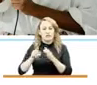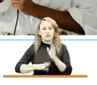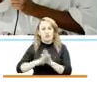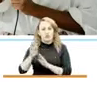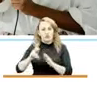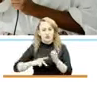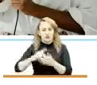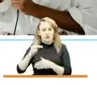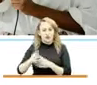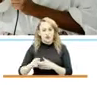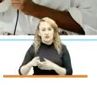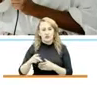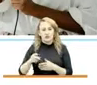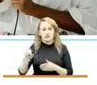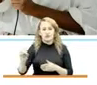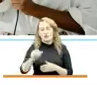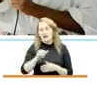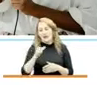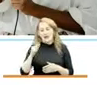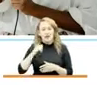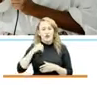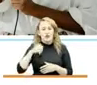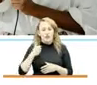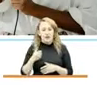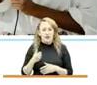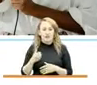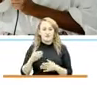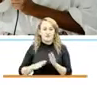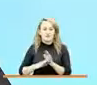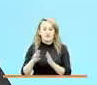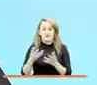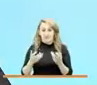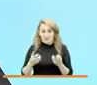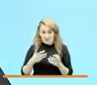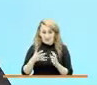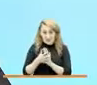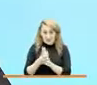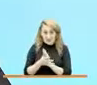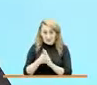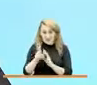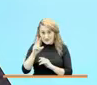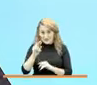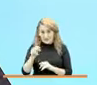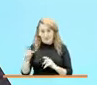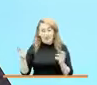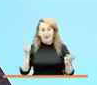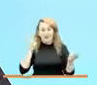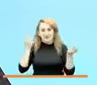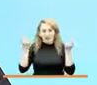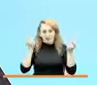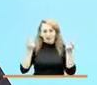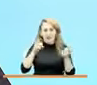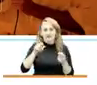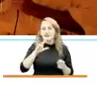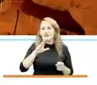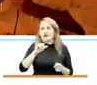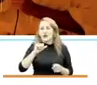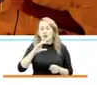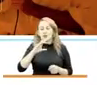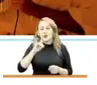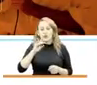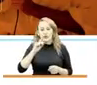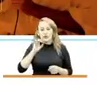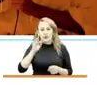pelados en los territorios. Y no quiero ser yo quien cuente qué es esa estrategia Sacúdete, la estrategia que busca detonar, repito, los